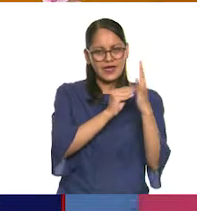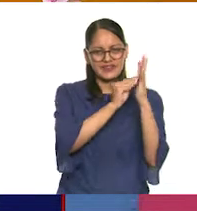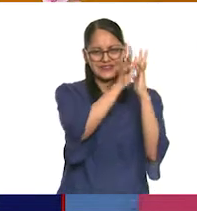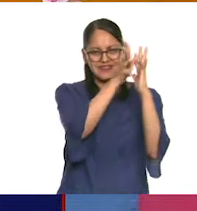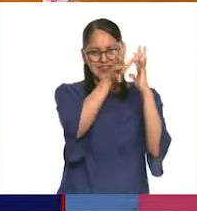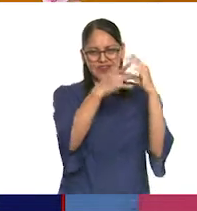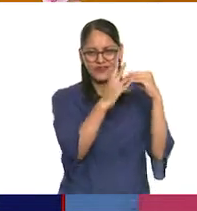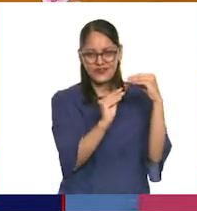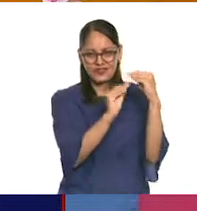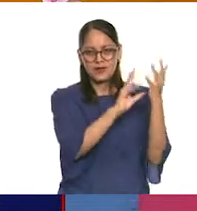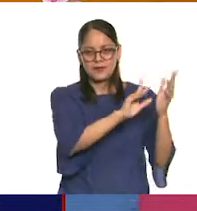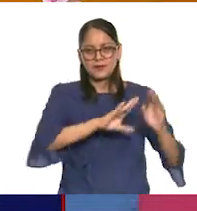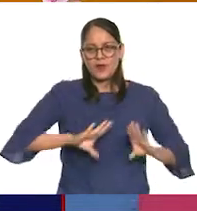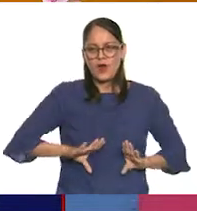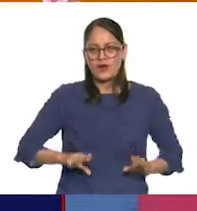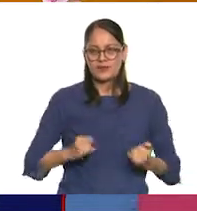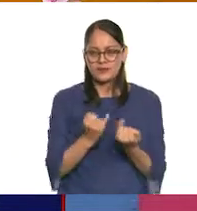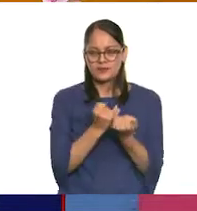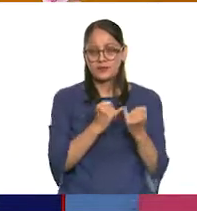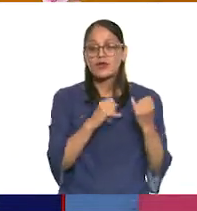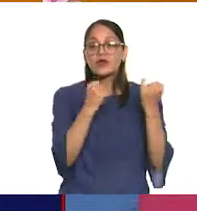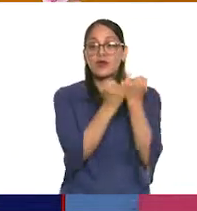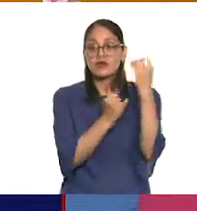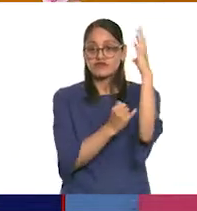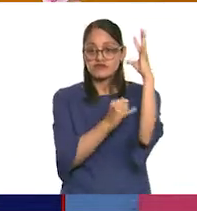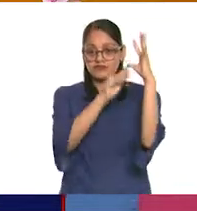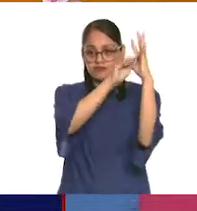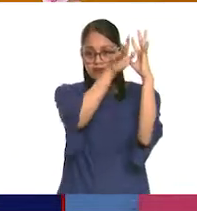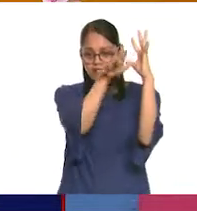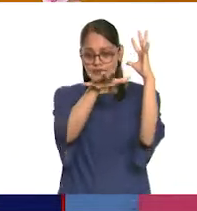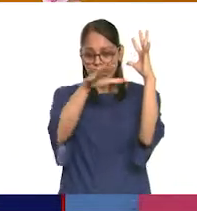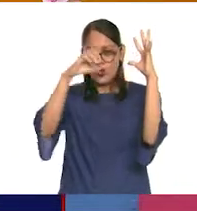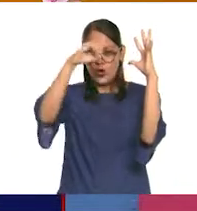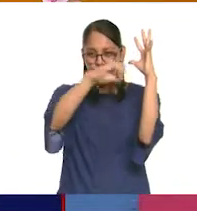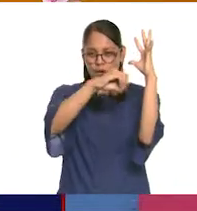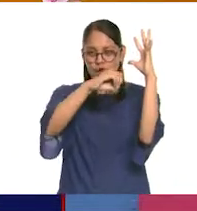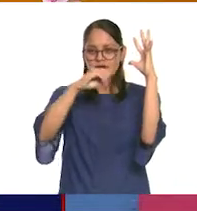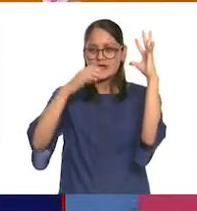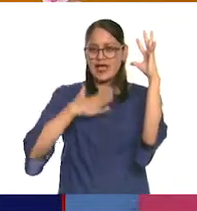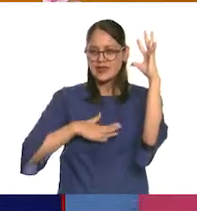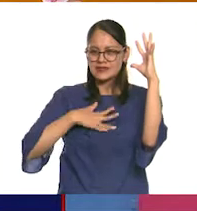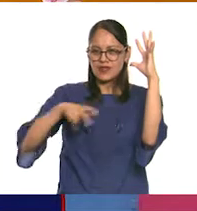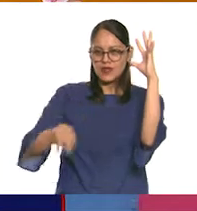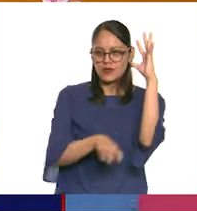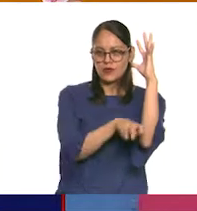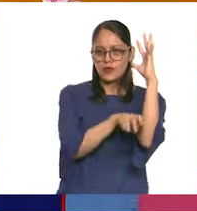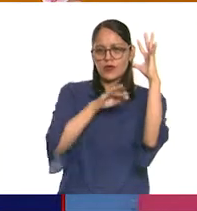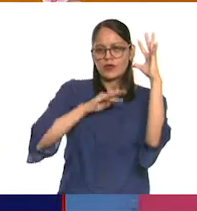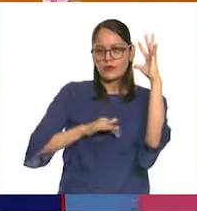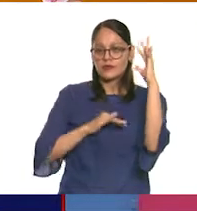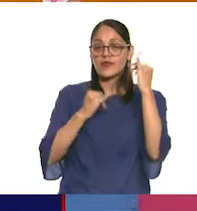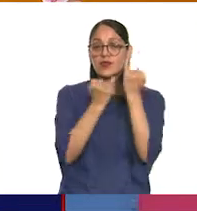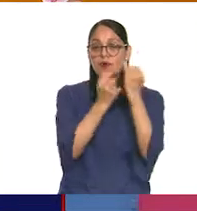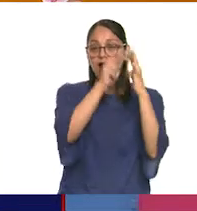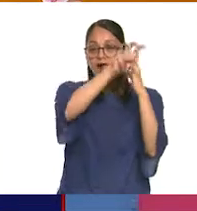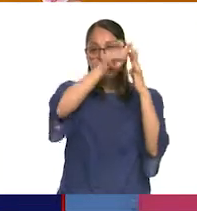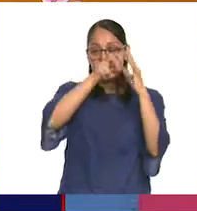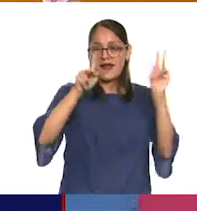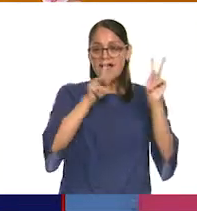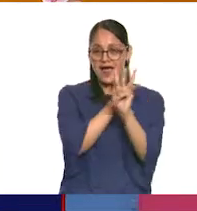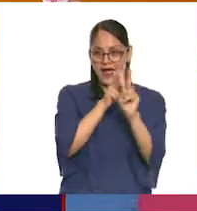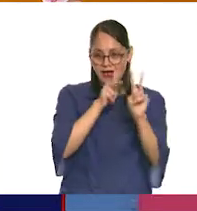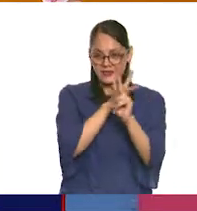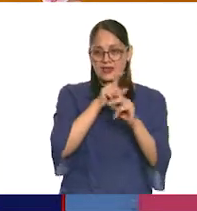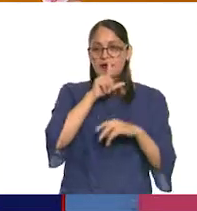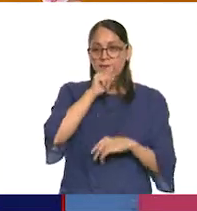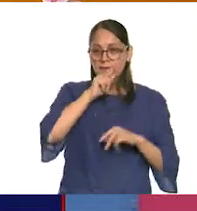sombra a quien anda cansado, cansado. Y siempre llena nuestros corazones, como el canto de las aves llenan el corazón de un